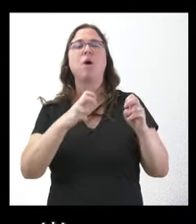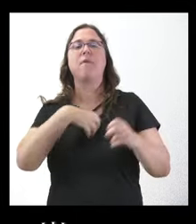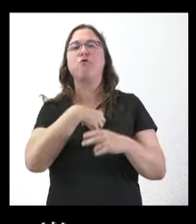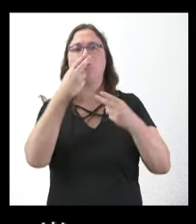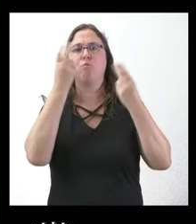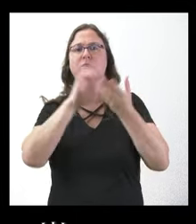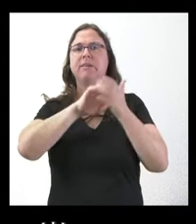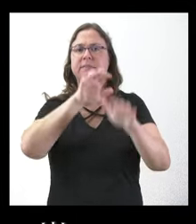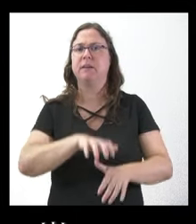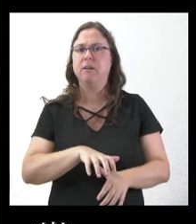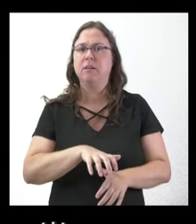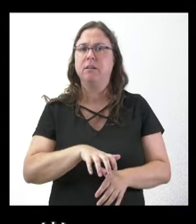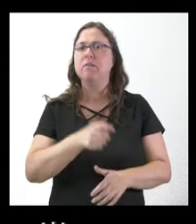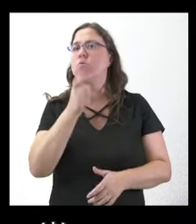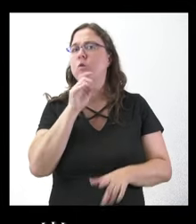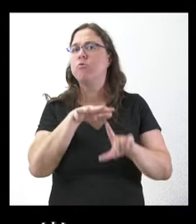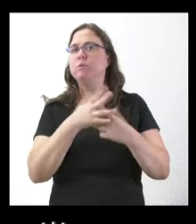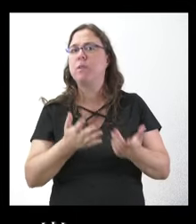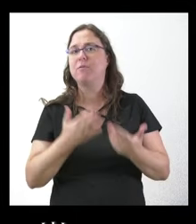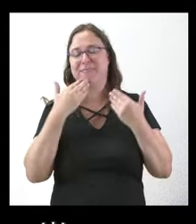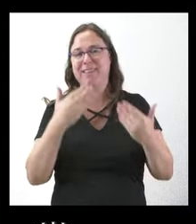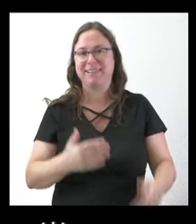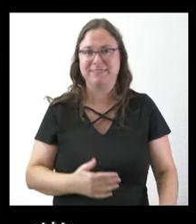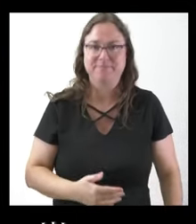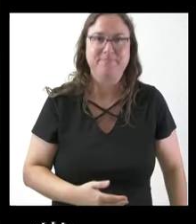Castilla y León. No sé cómo está ese tema. Muchas gracias.